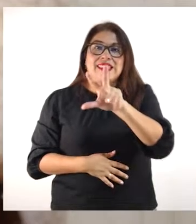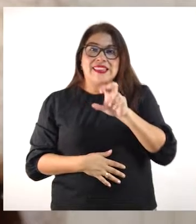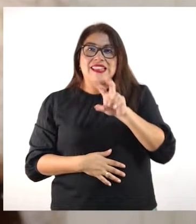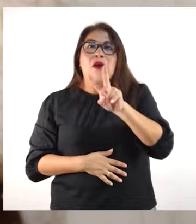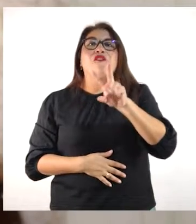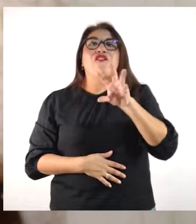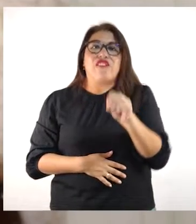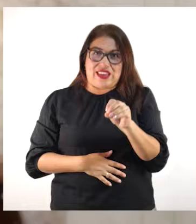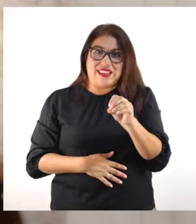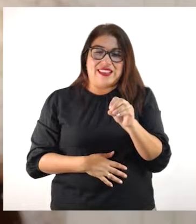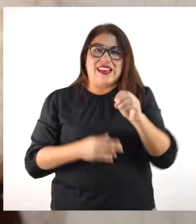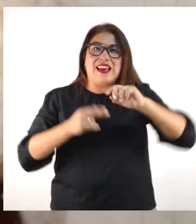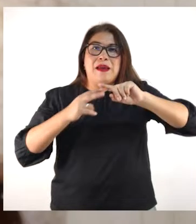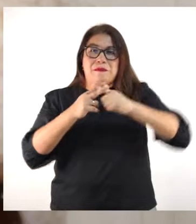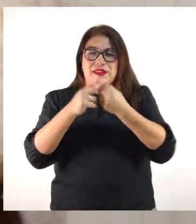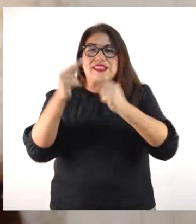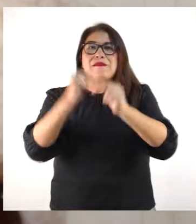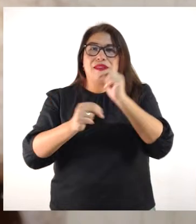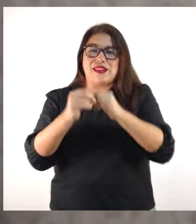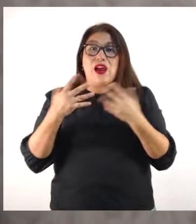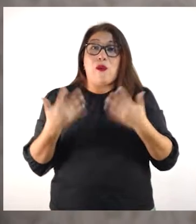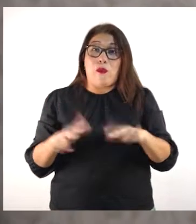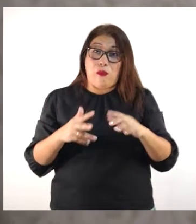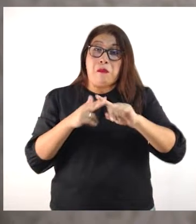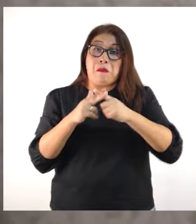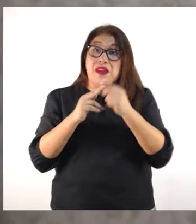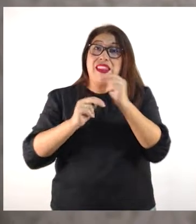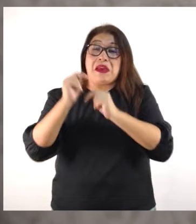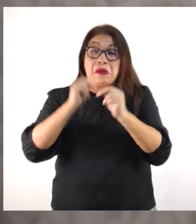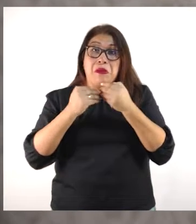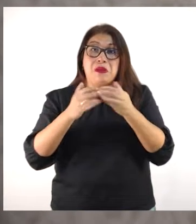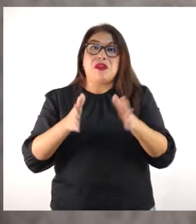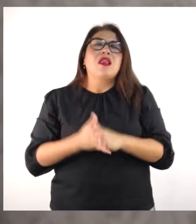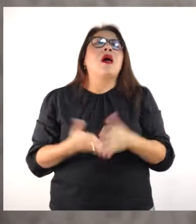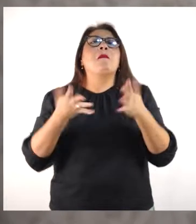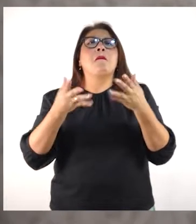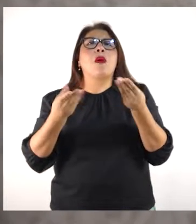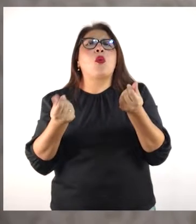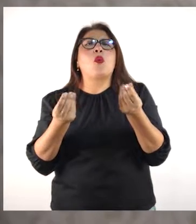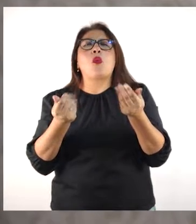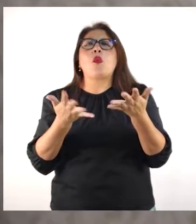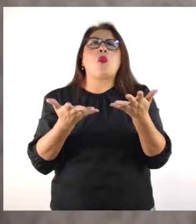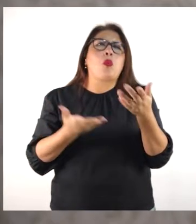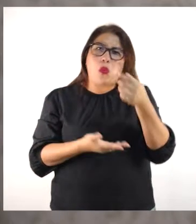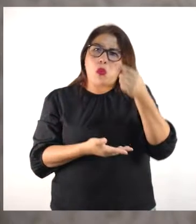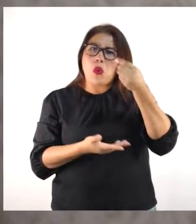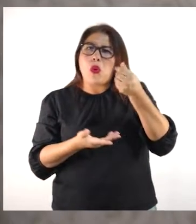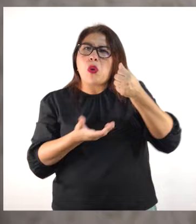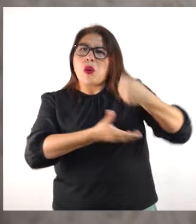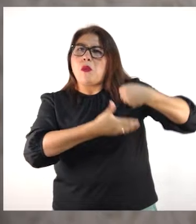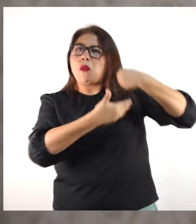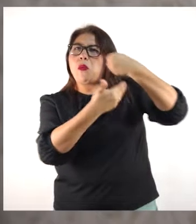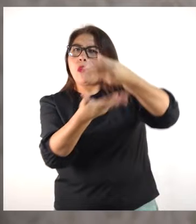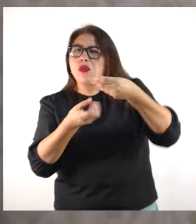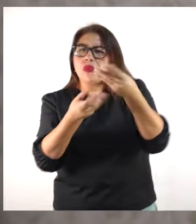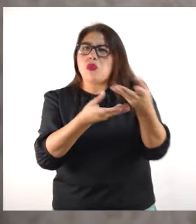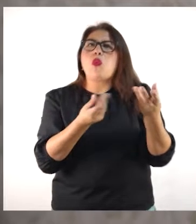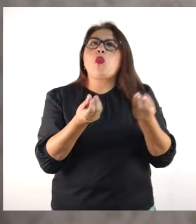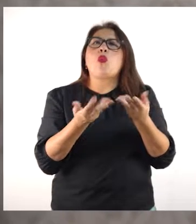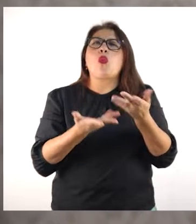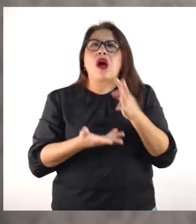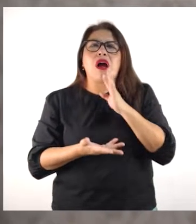¿350? 320, 320 emprendimientos. 320 emprendimientos. ¿Y de cuánto más o menos, de cuánto capital